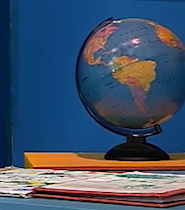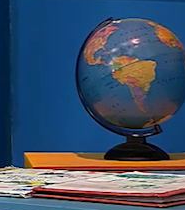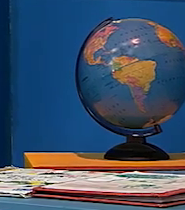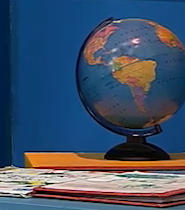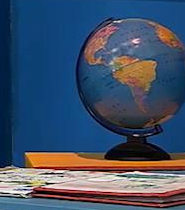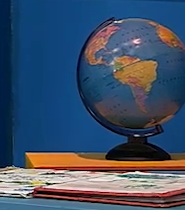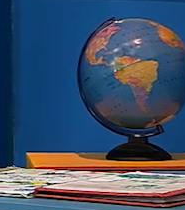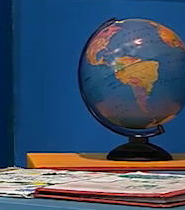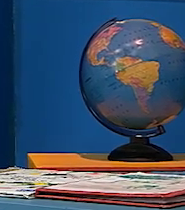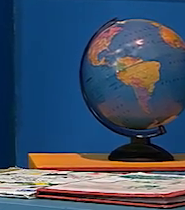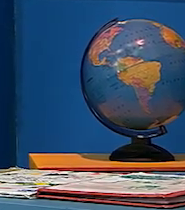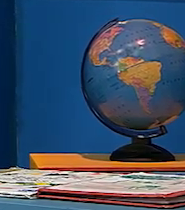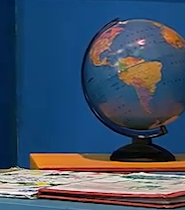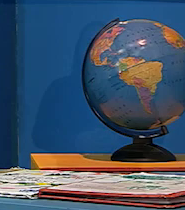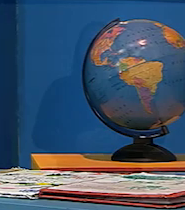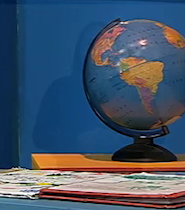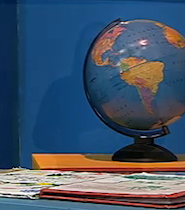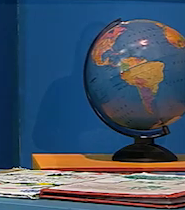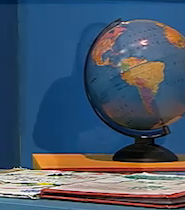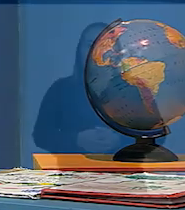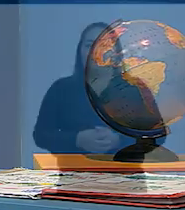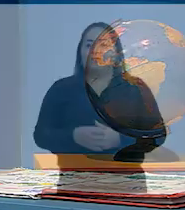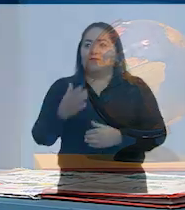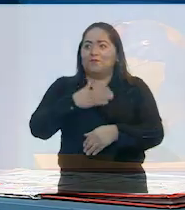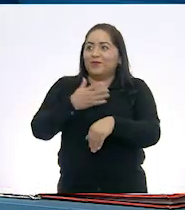¡Muy buenos días, Joaquín! ¡Muy buenos días, niñas y niños!